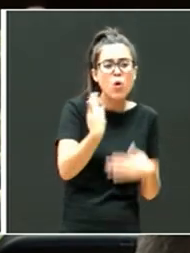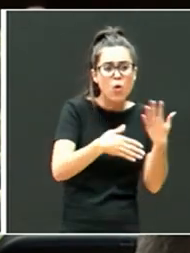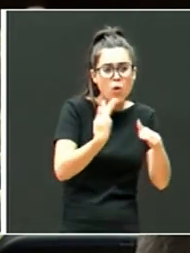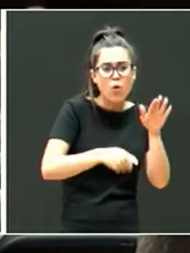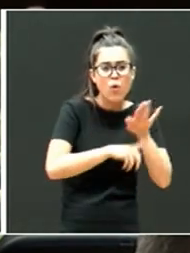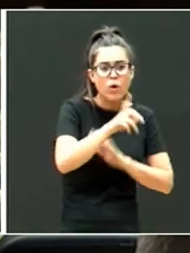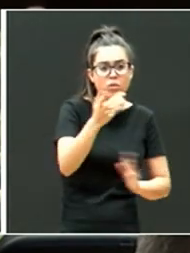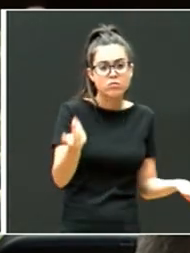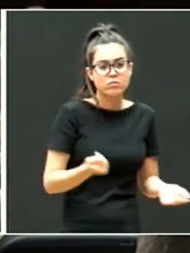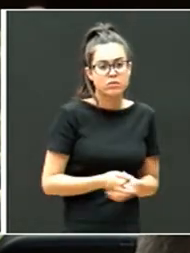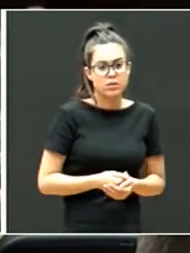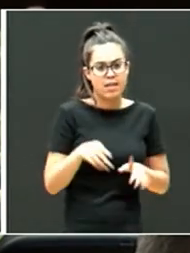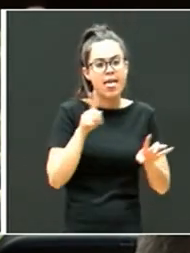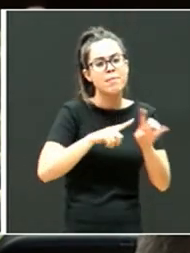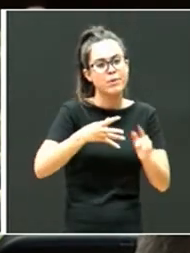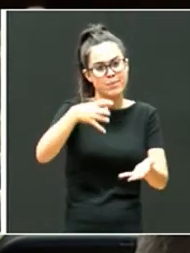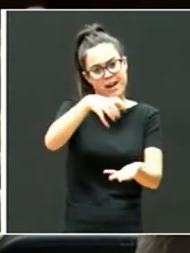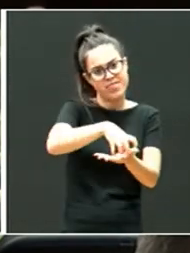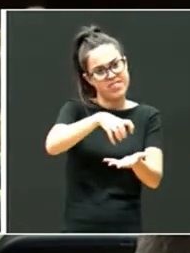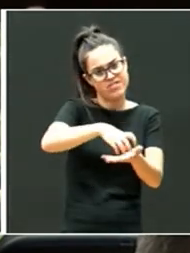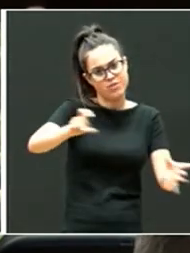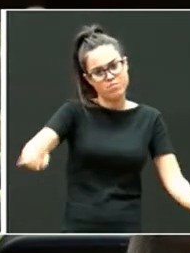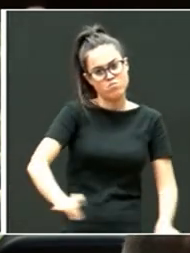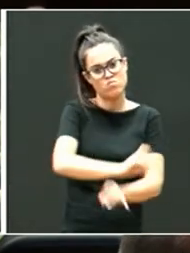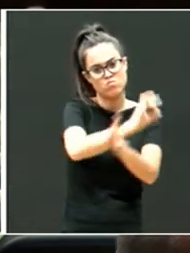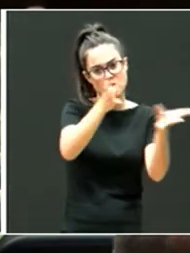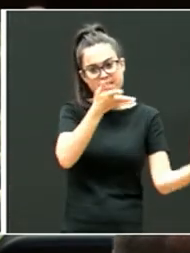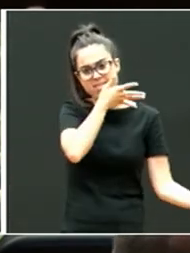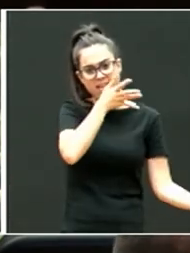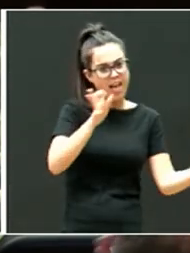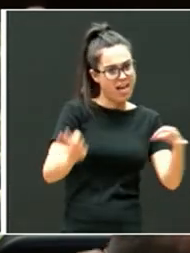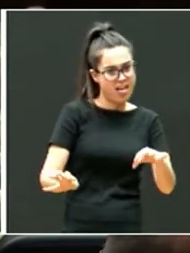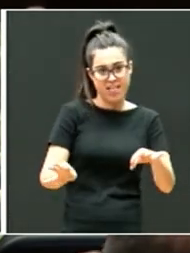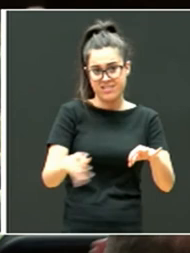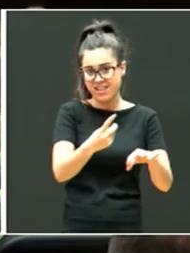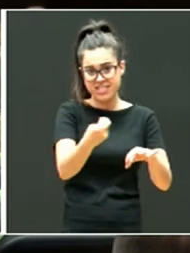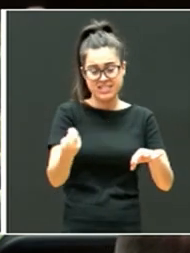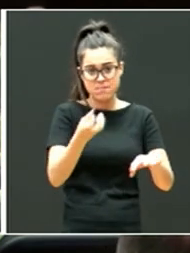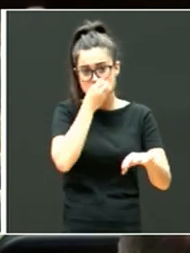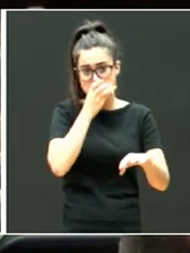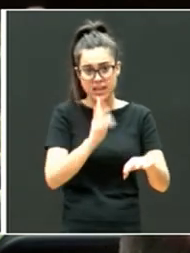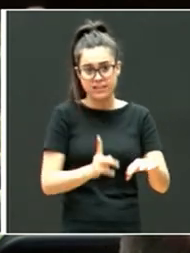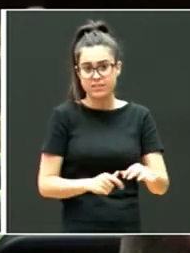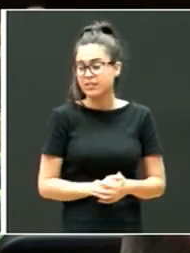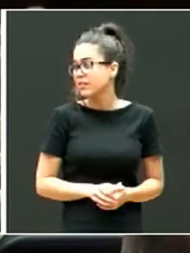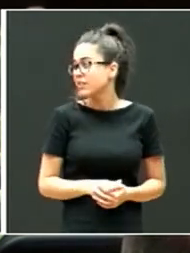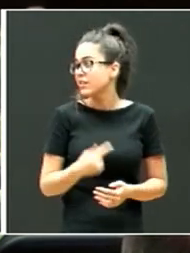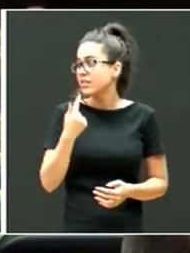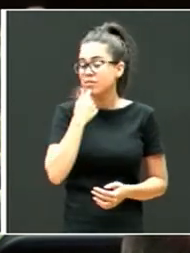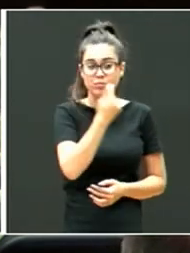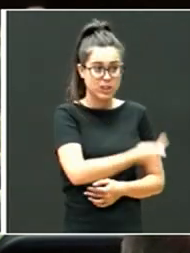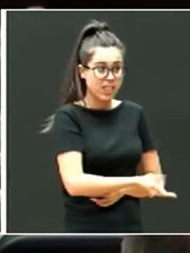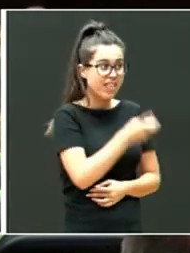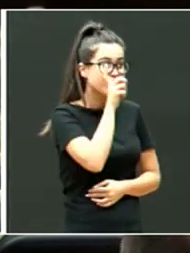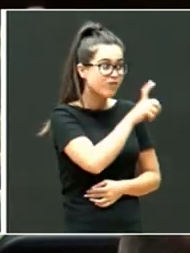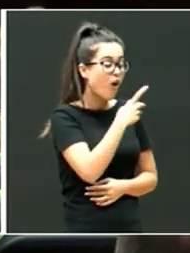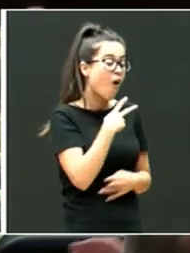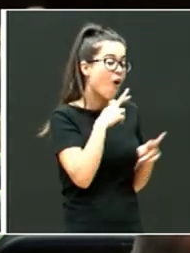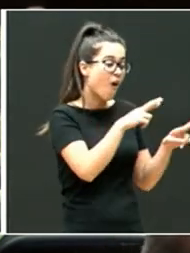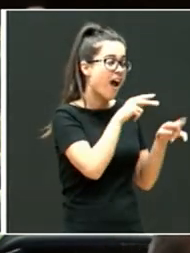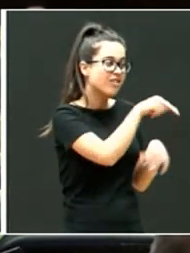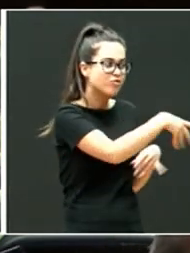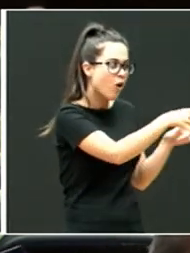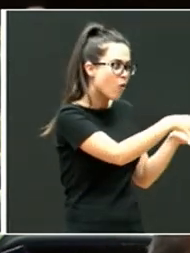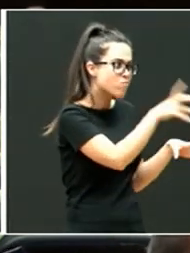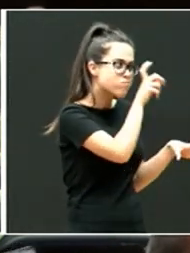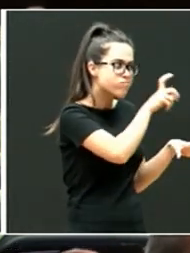ahí lo tenía el centro, claramente. Que no supo atender las necesidades de mi hijo. Por eso digo que ojalá hubiese tenido a una maestra como tú. Sí